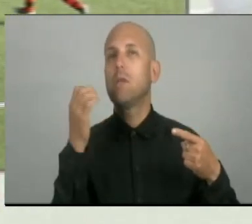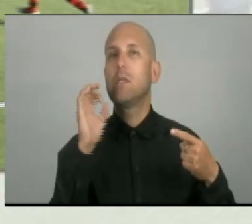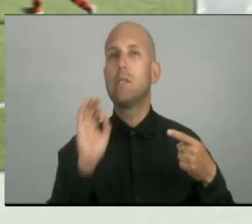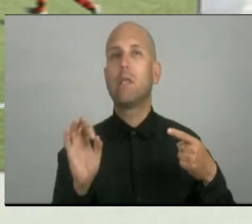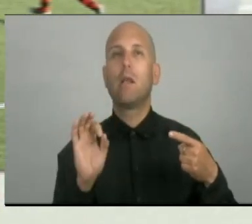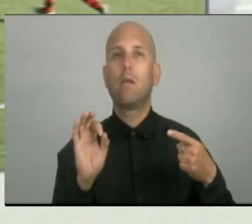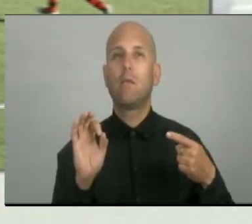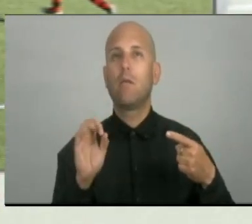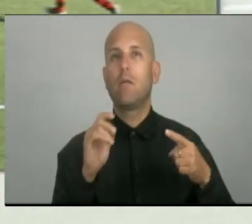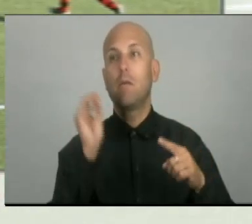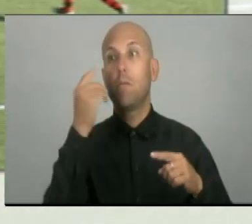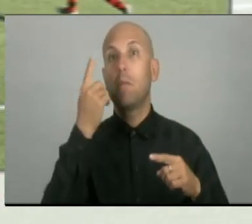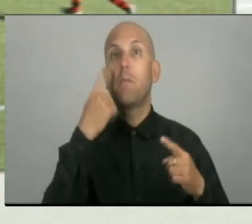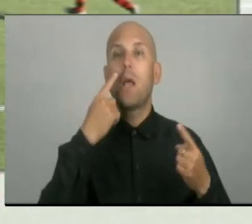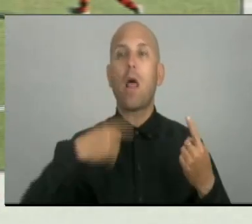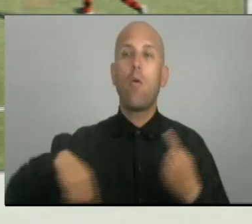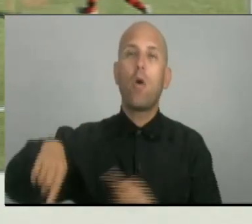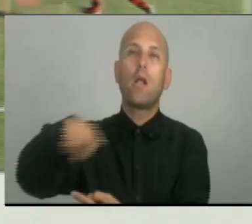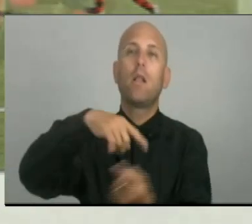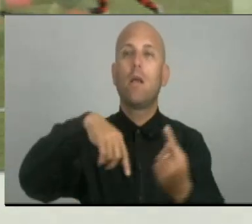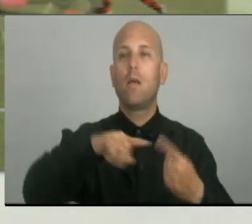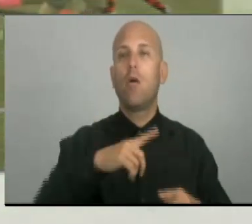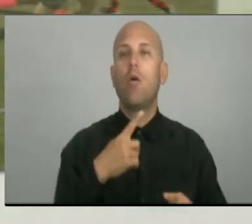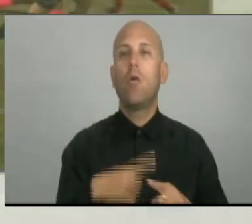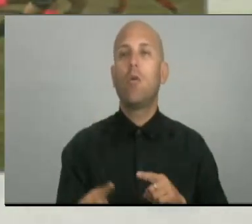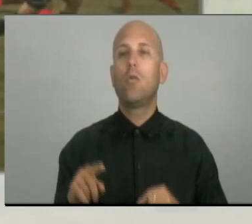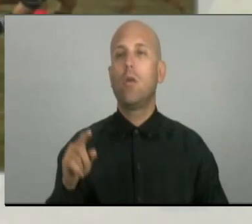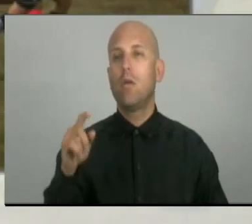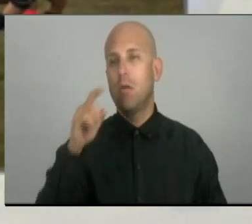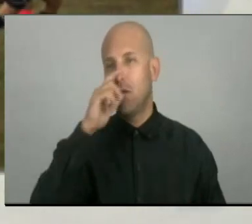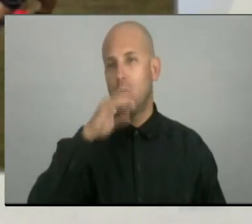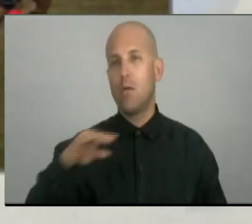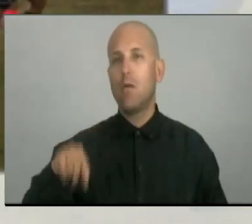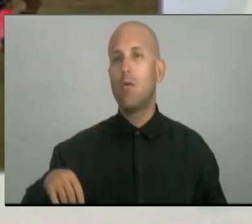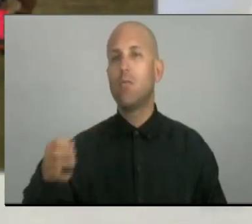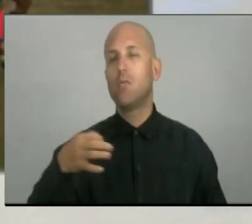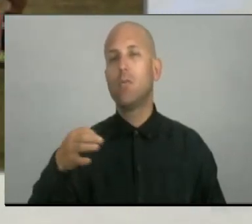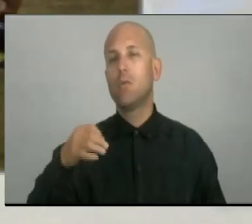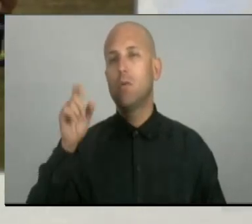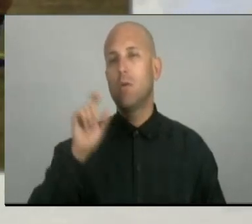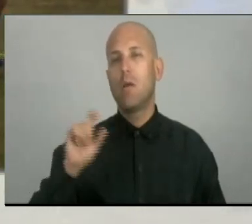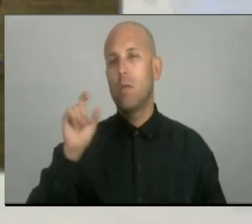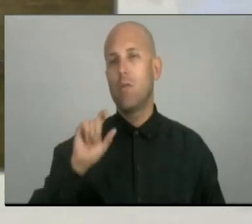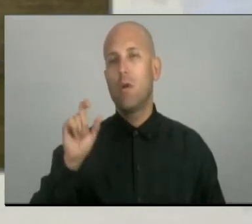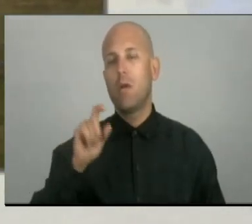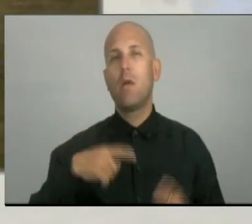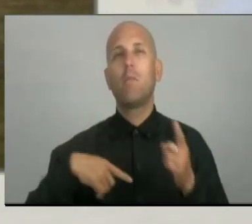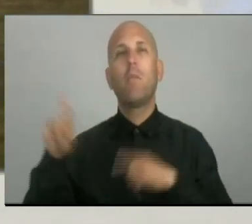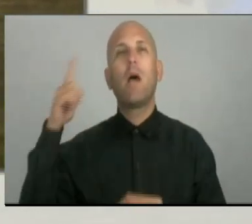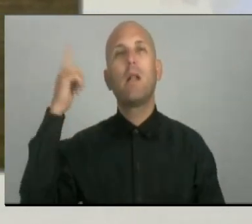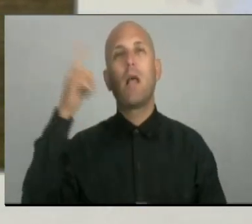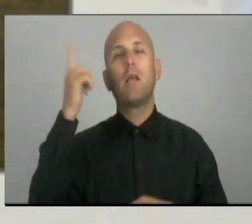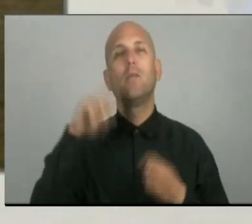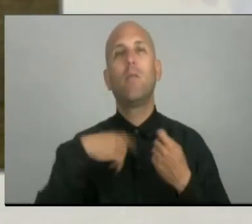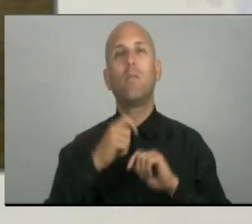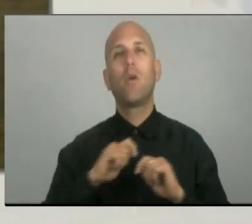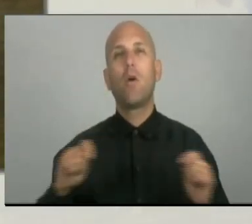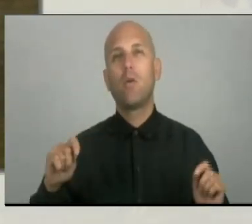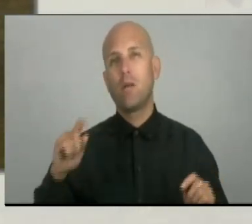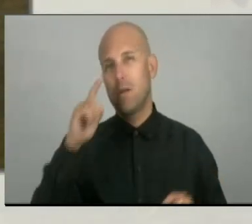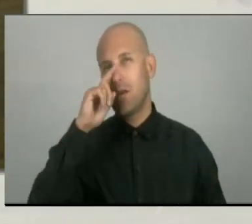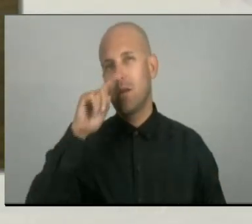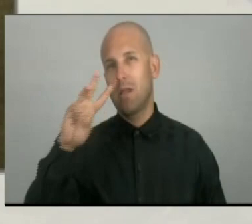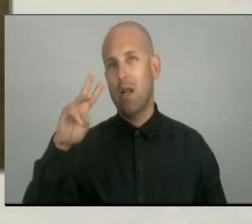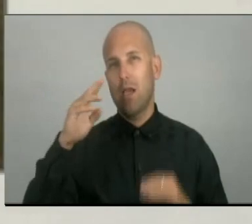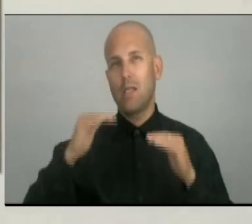vuelta de la Liga Nacional. Los niños del municipio Cabecera, que representan a la provincia en el Nacional Pioneril para menores de 13